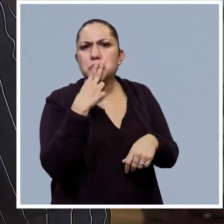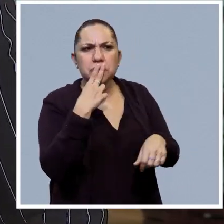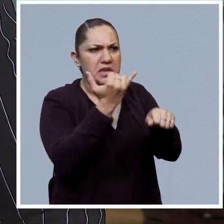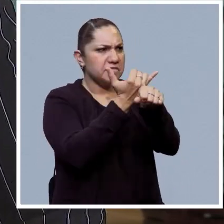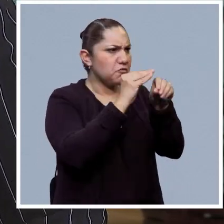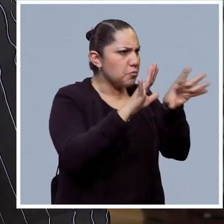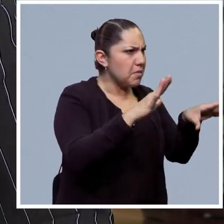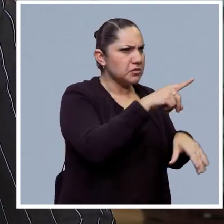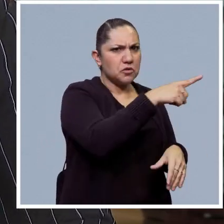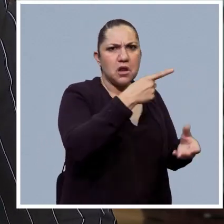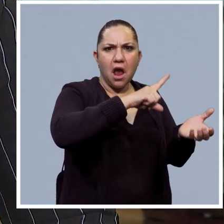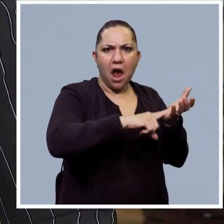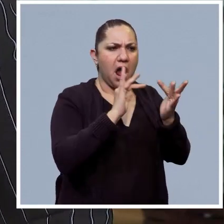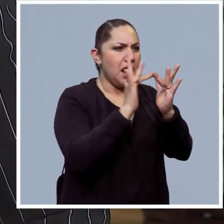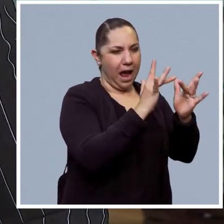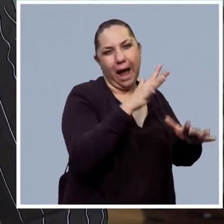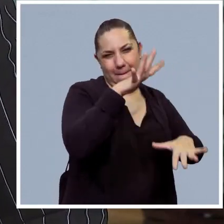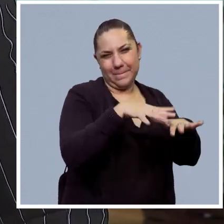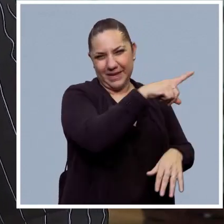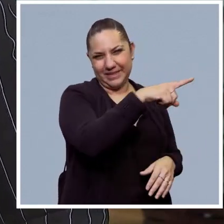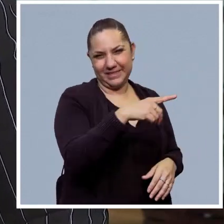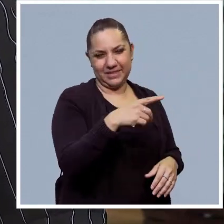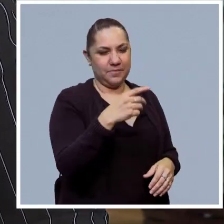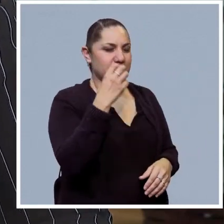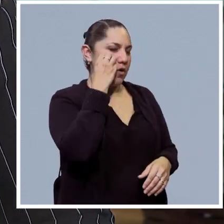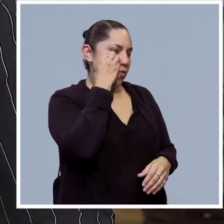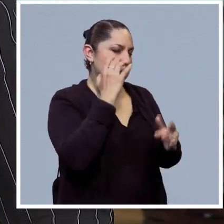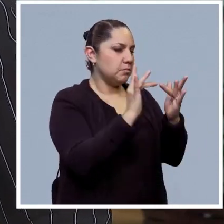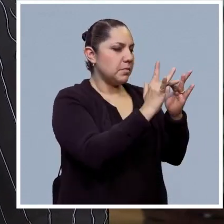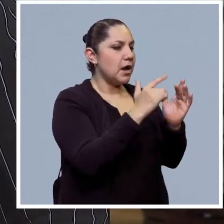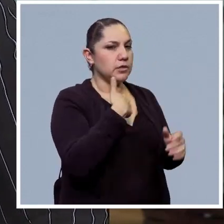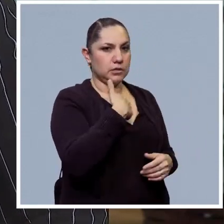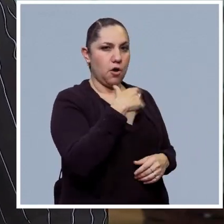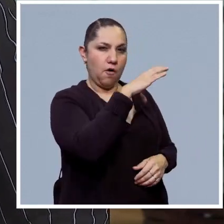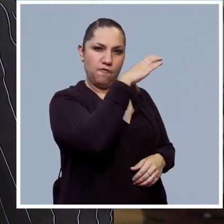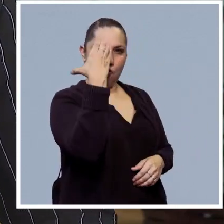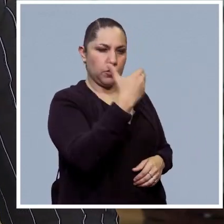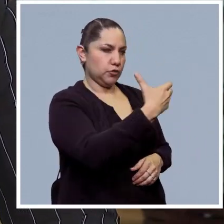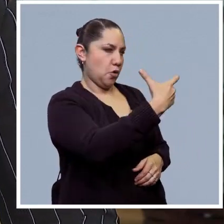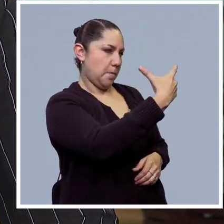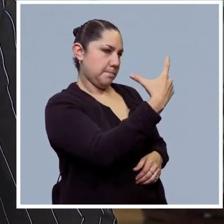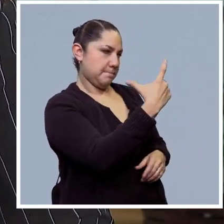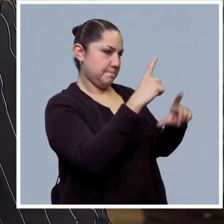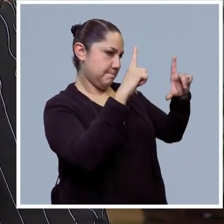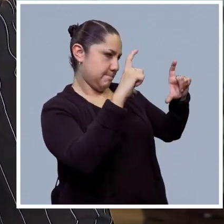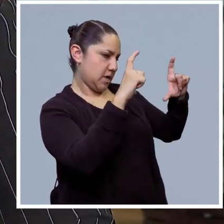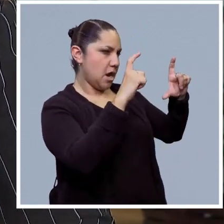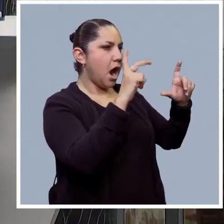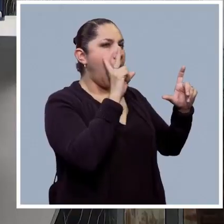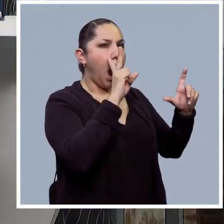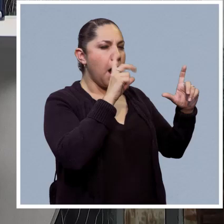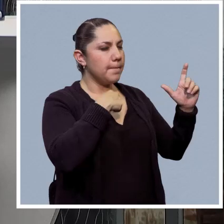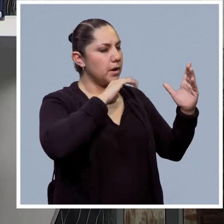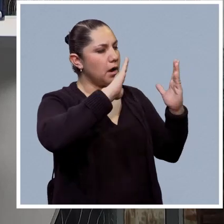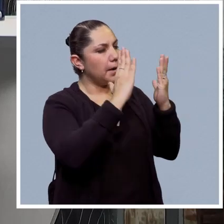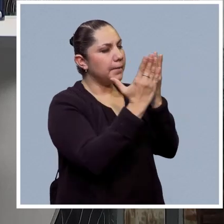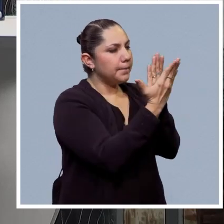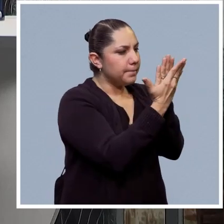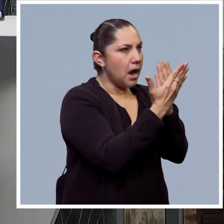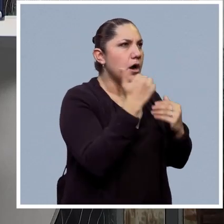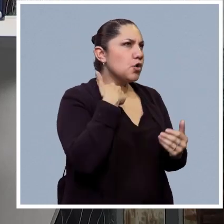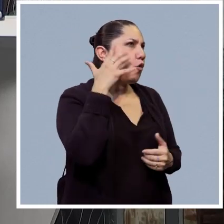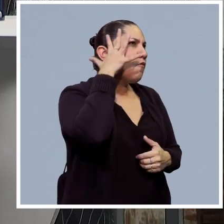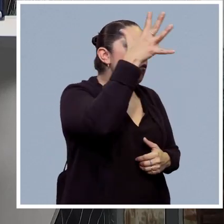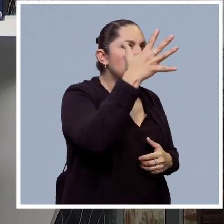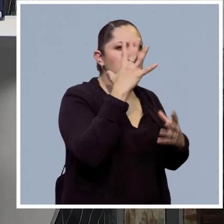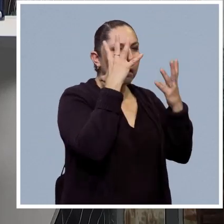que nos dice, tómate esta foto y te vas a ver 20 años. Bueno, cuando ponemos ahí a probar permisos, estamos dando acceso a toda nuestra información.